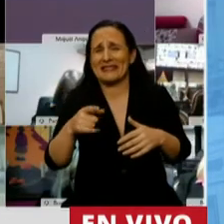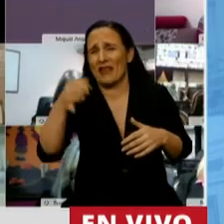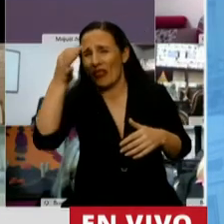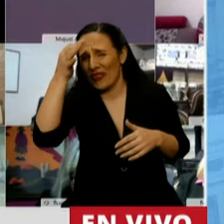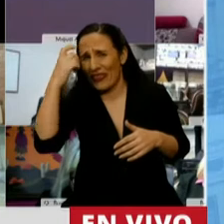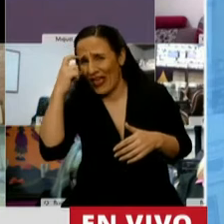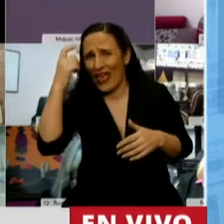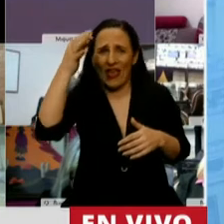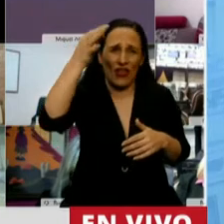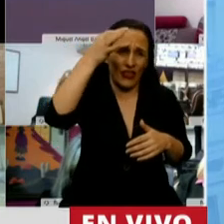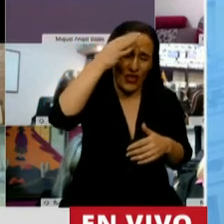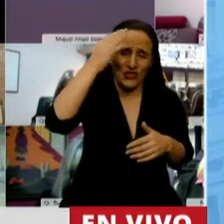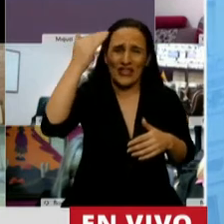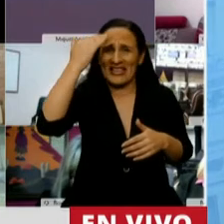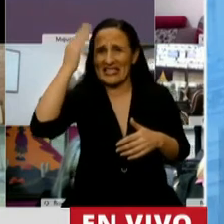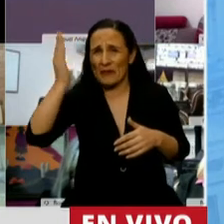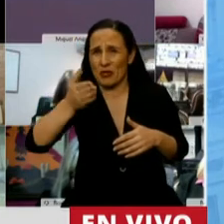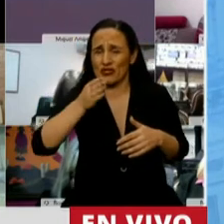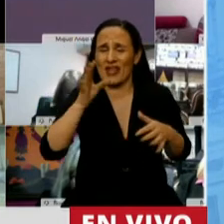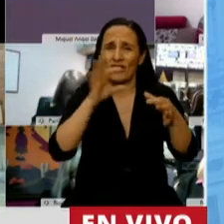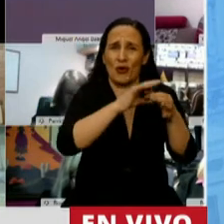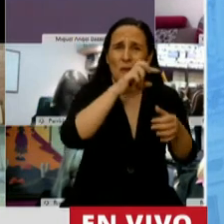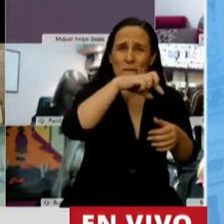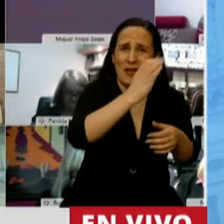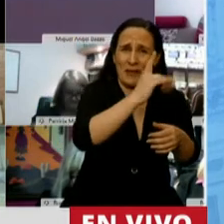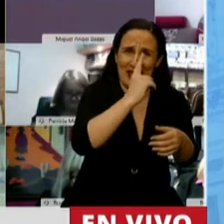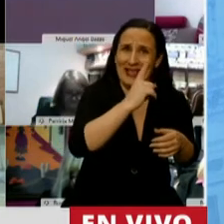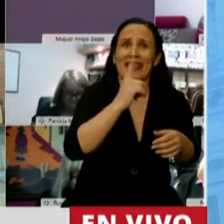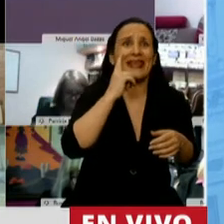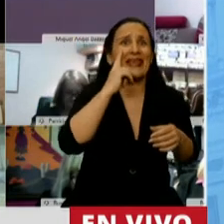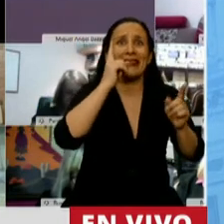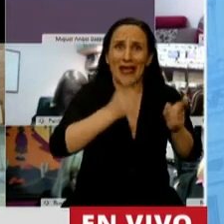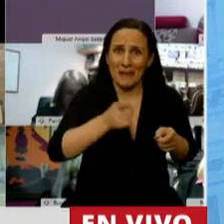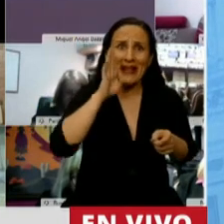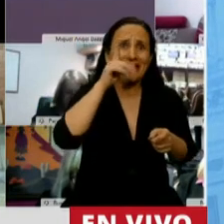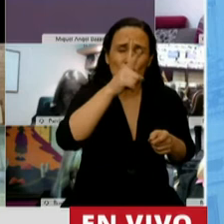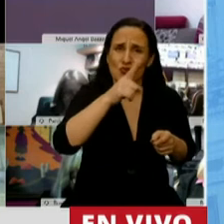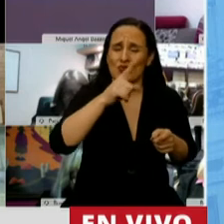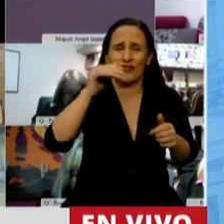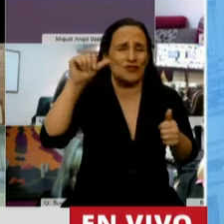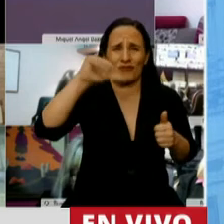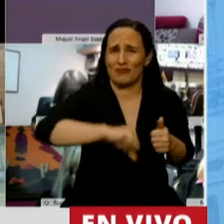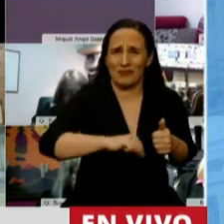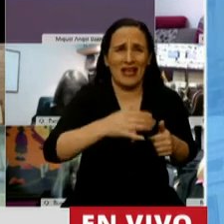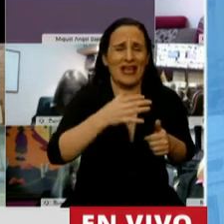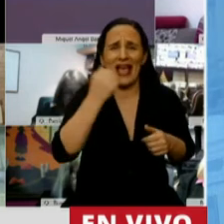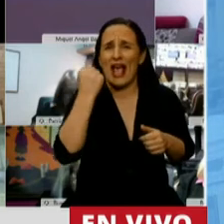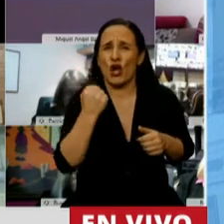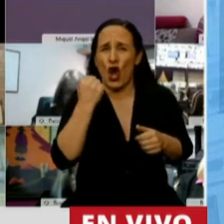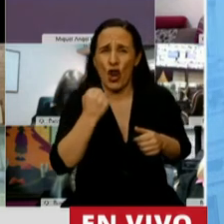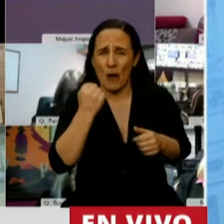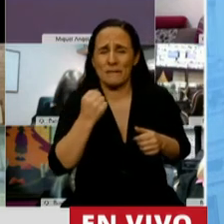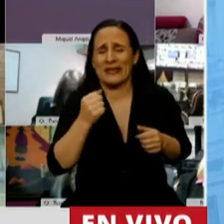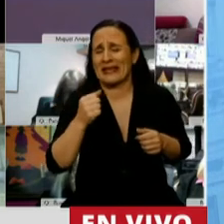el 15% del PBI en los países centrales, incluido Estados Unidos. Y que al mismo tiempo asisten sus economías provocando